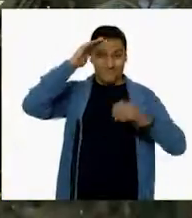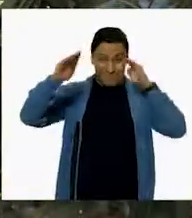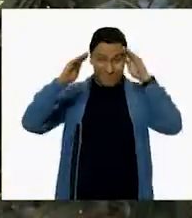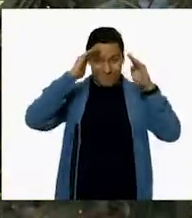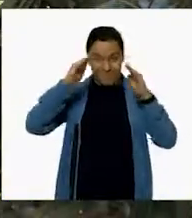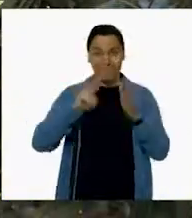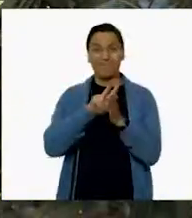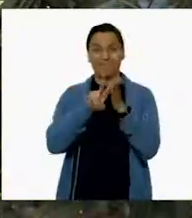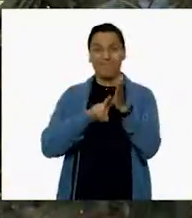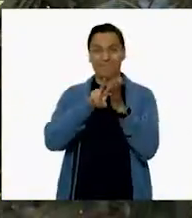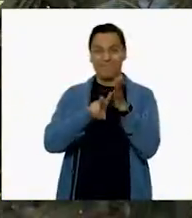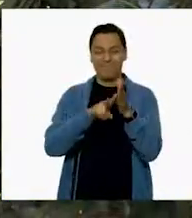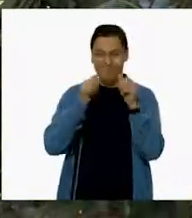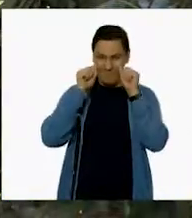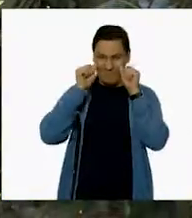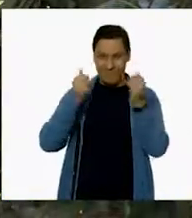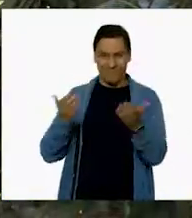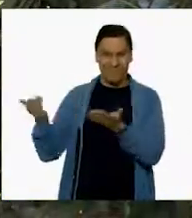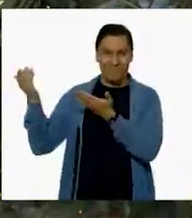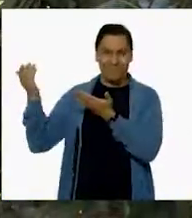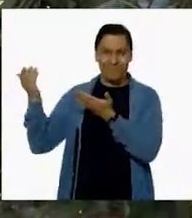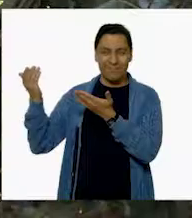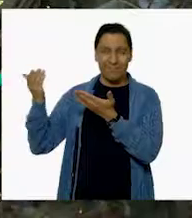¡Vamos a ver el siguiente video!